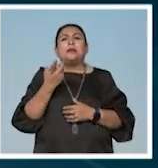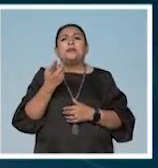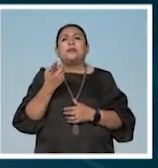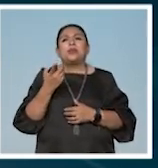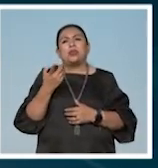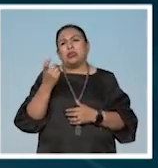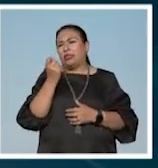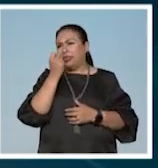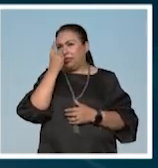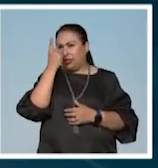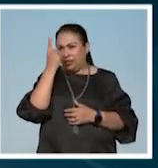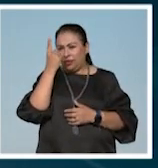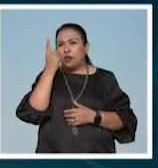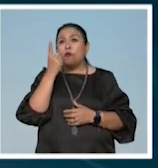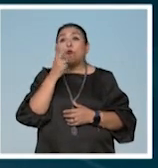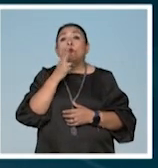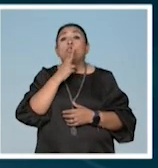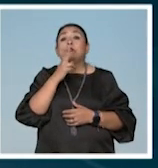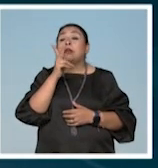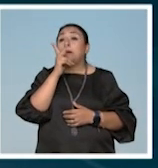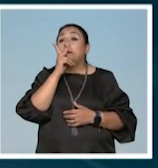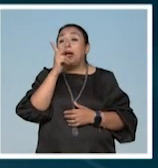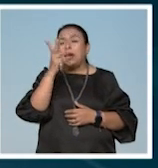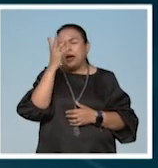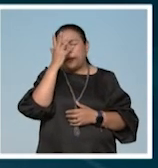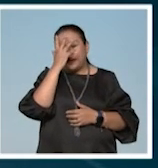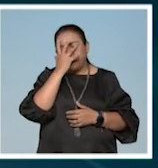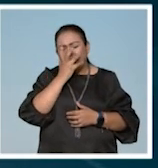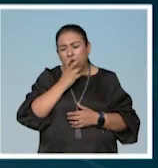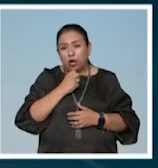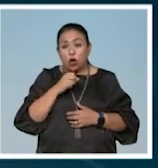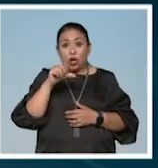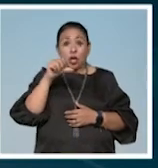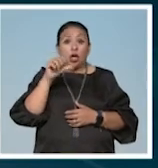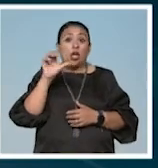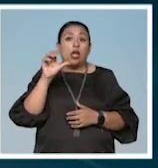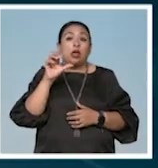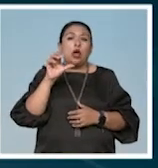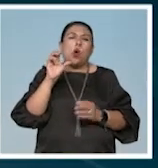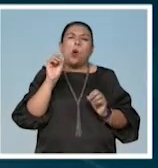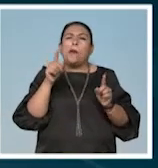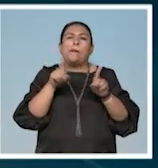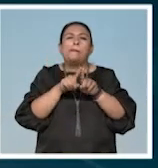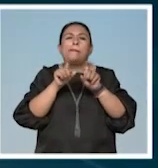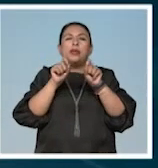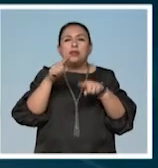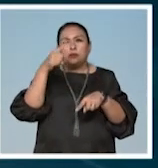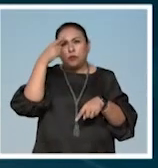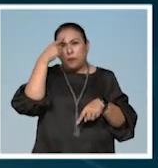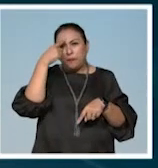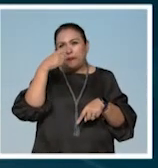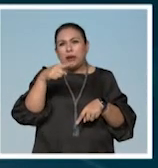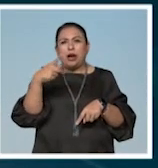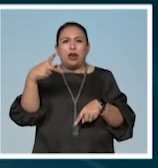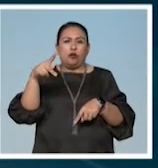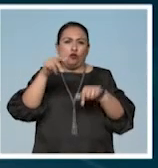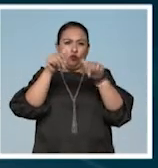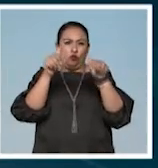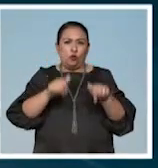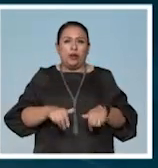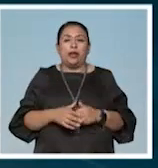compositor usó la palabra melancolía o equivalentes para su obra